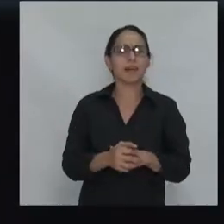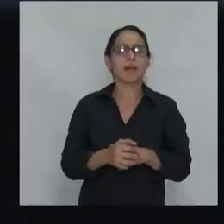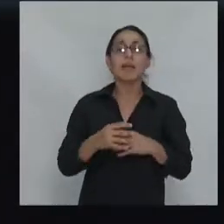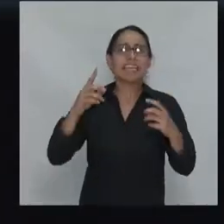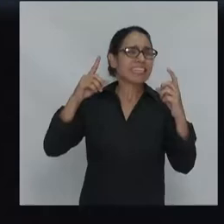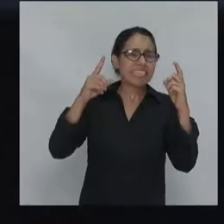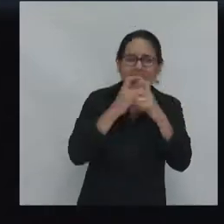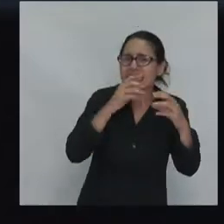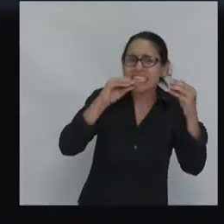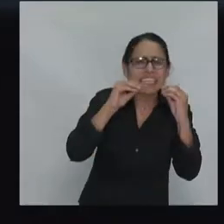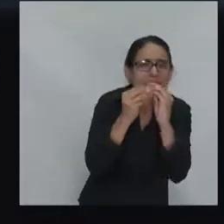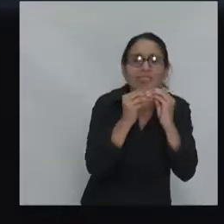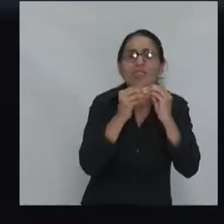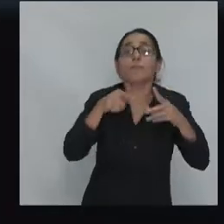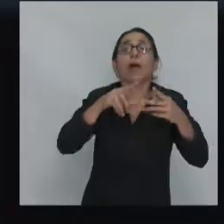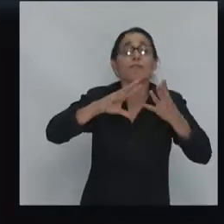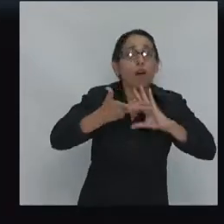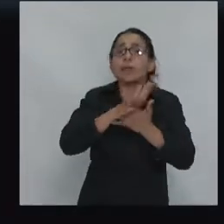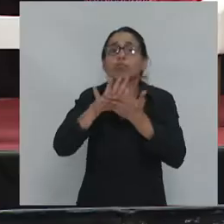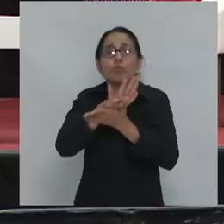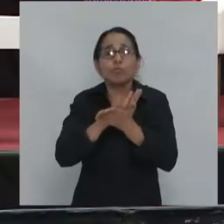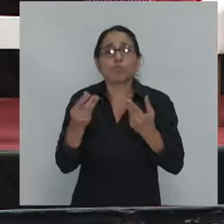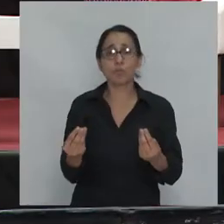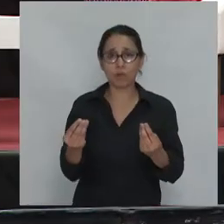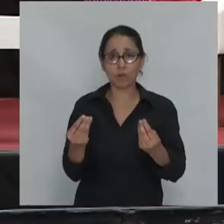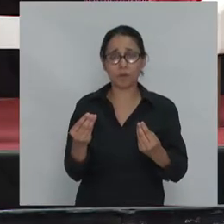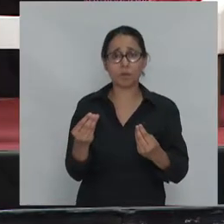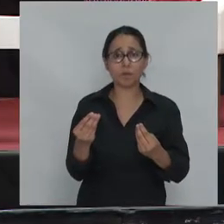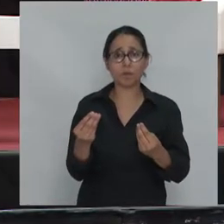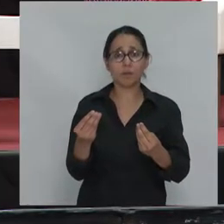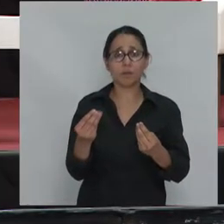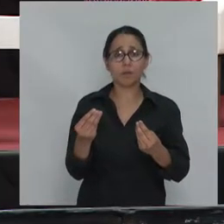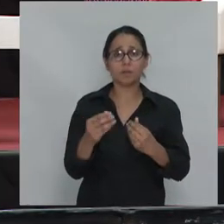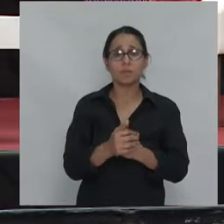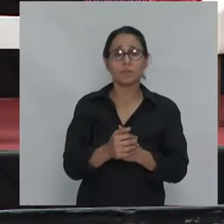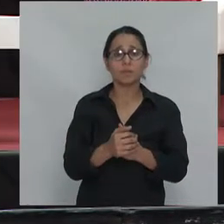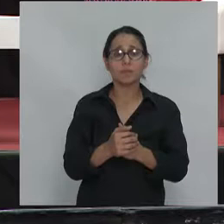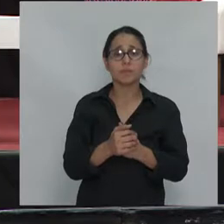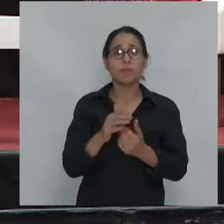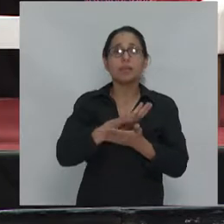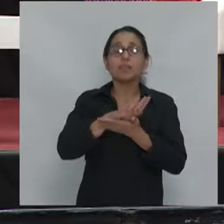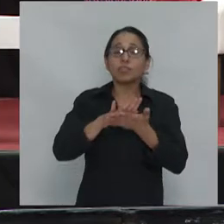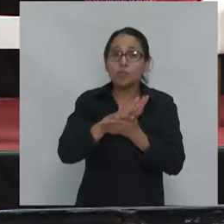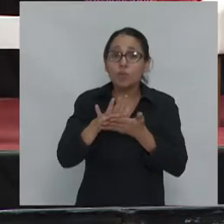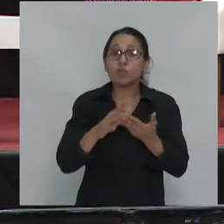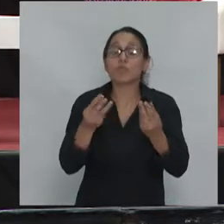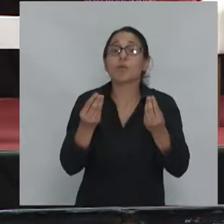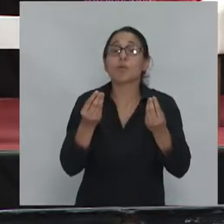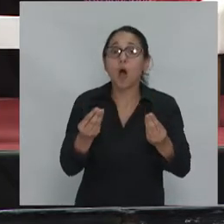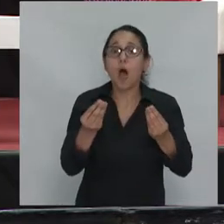salida de esa crisis que se plantea adentro del establishment